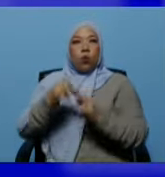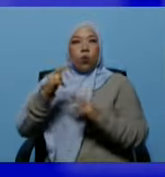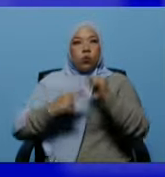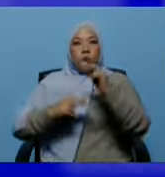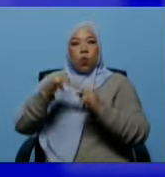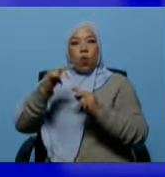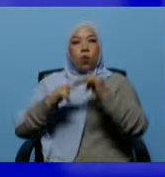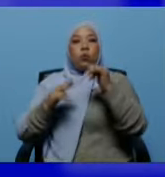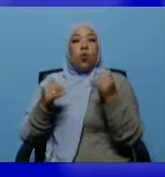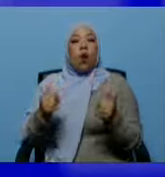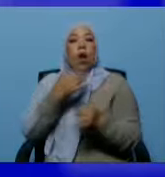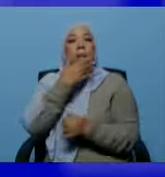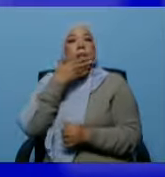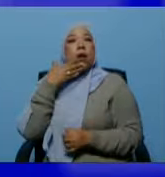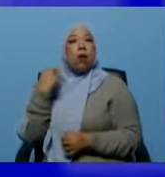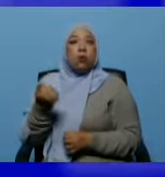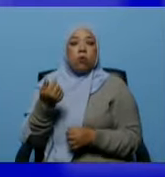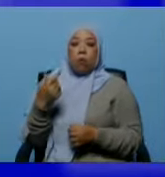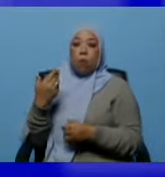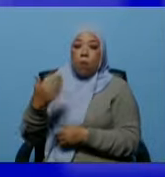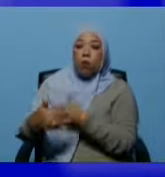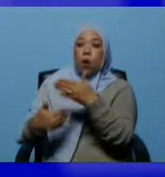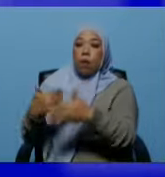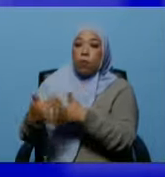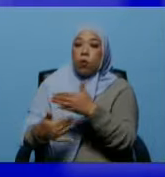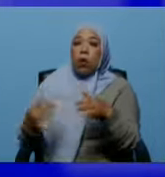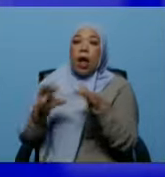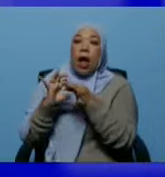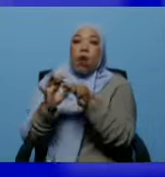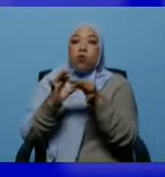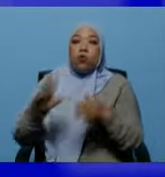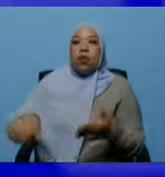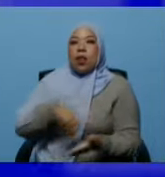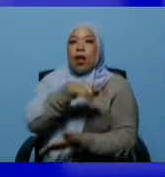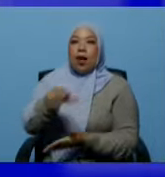avanzando mejorando en unión nacional